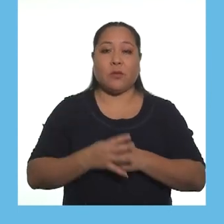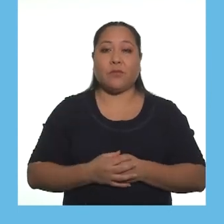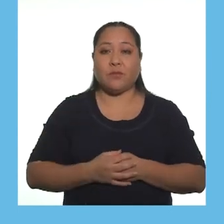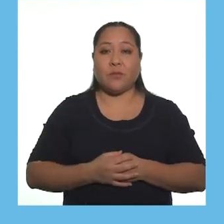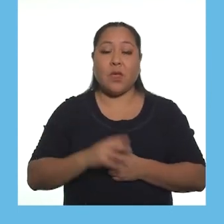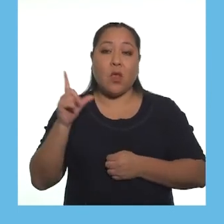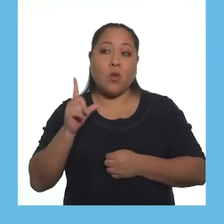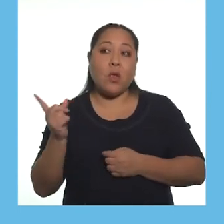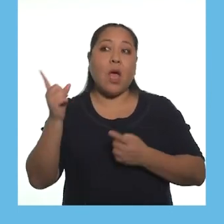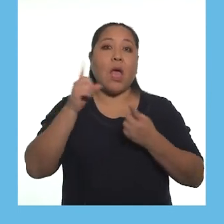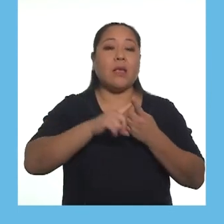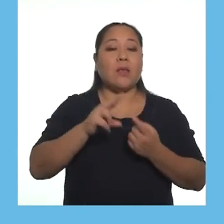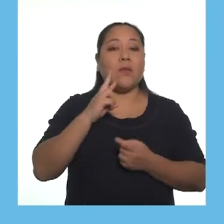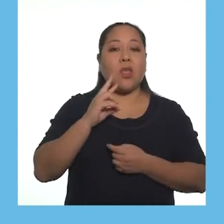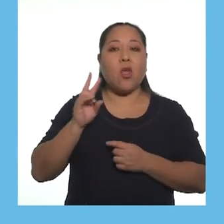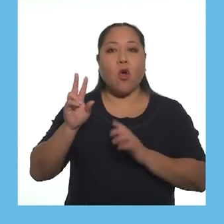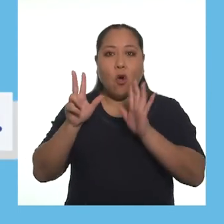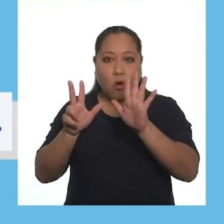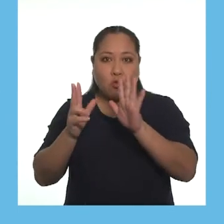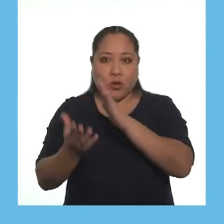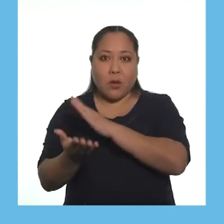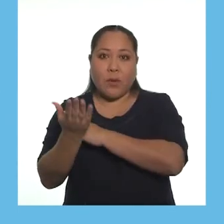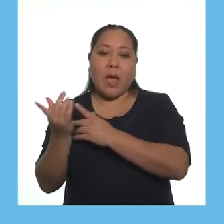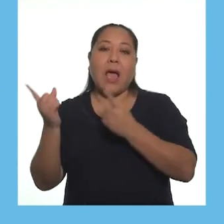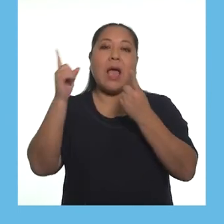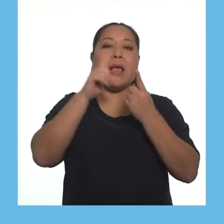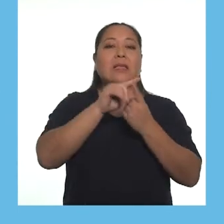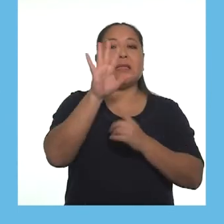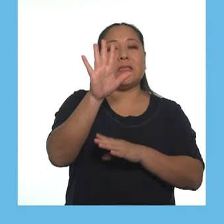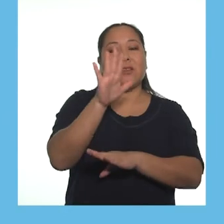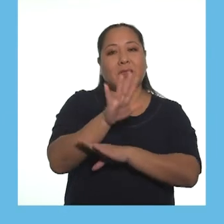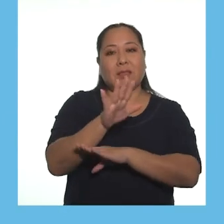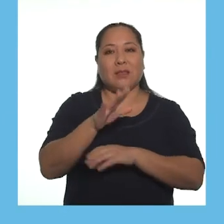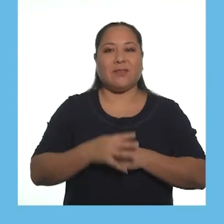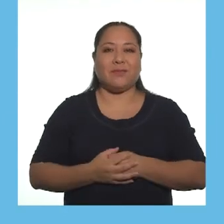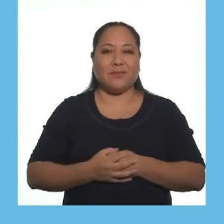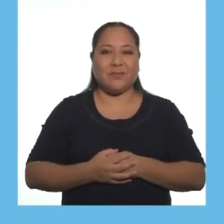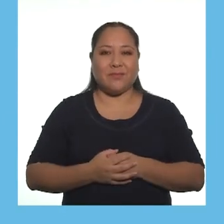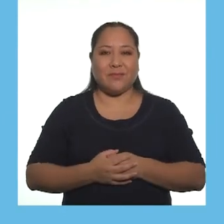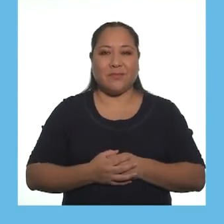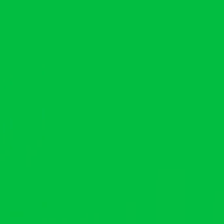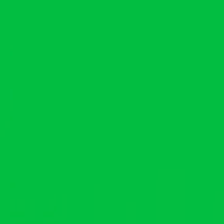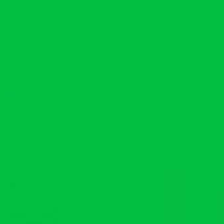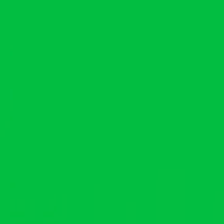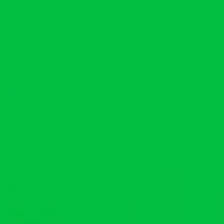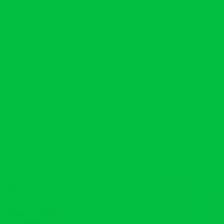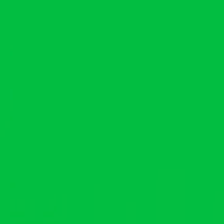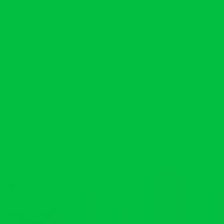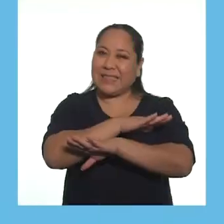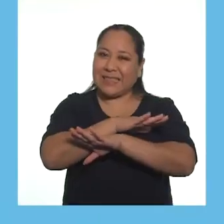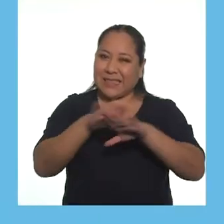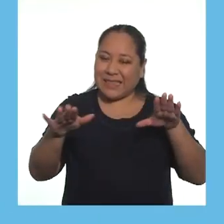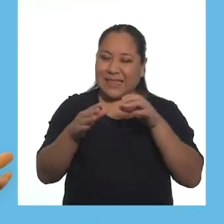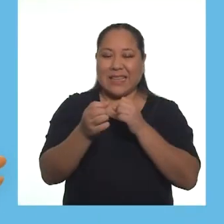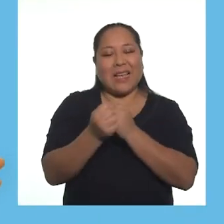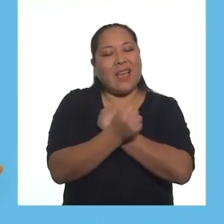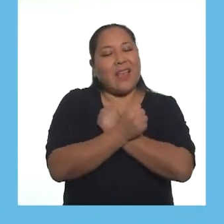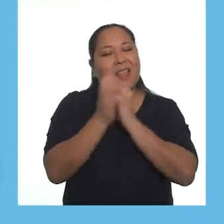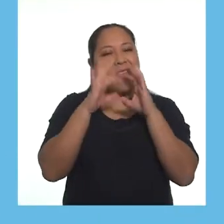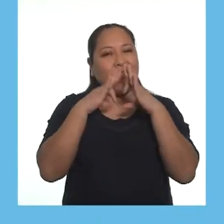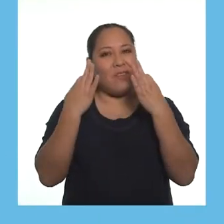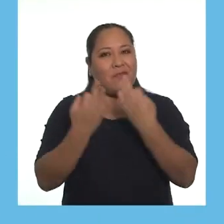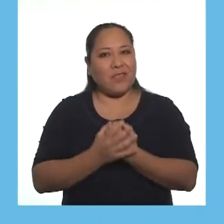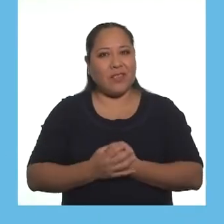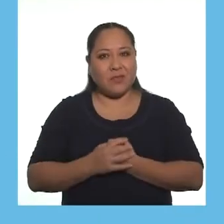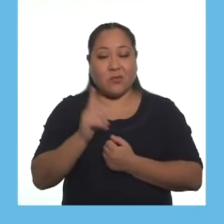-204 de lunes a viernes de 8 de la mañana a 5 de la tarde. Eso es